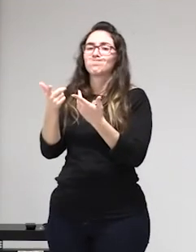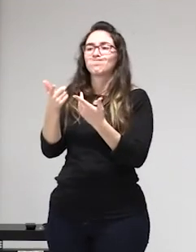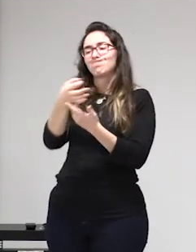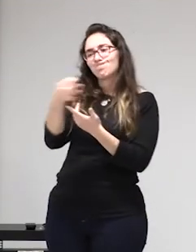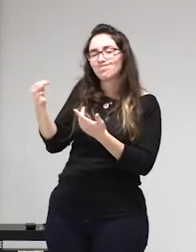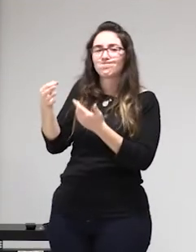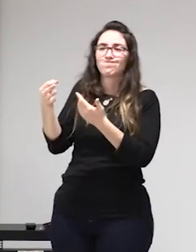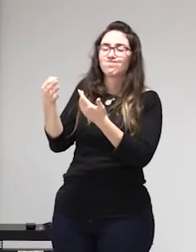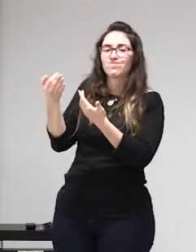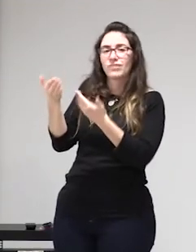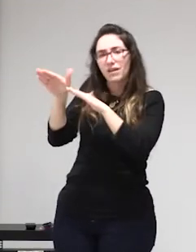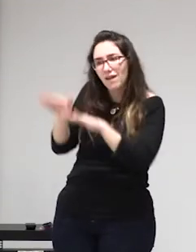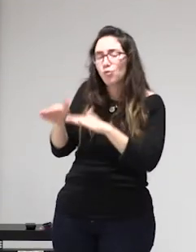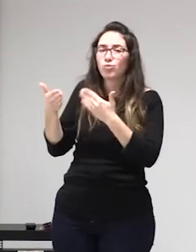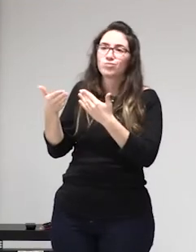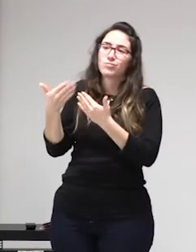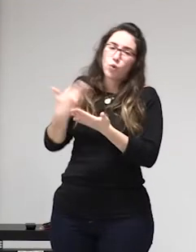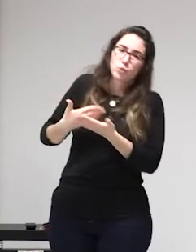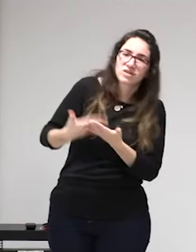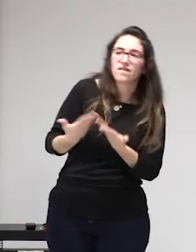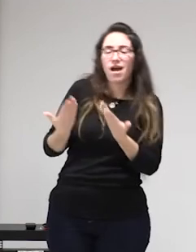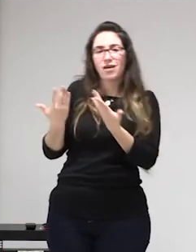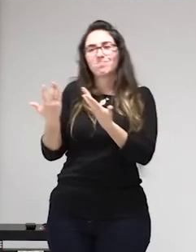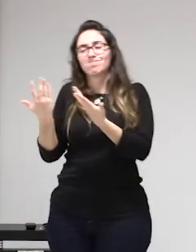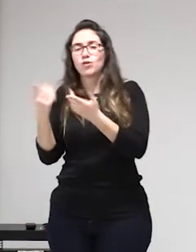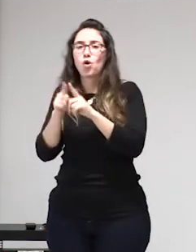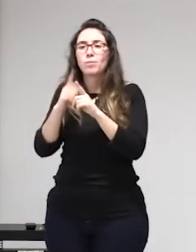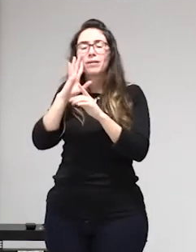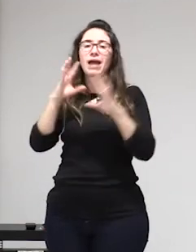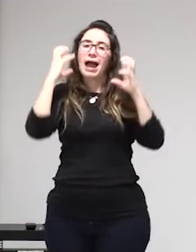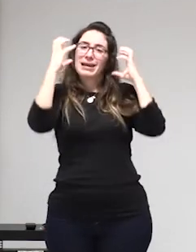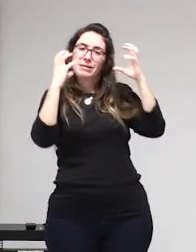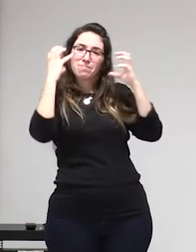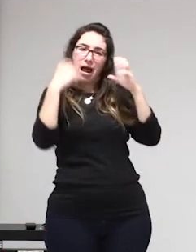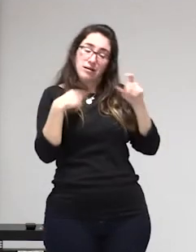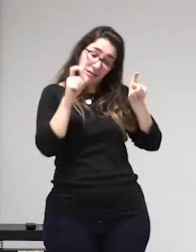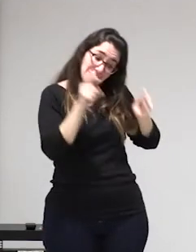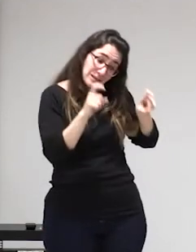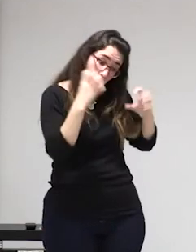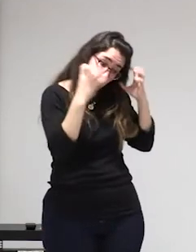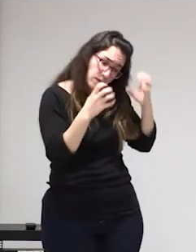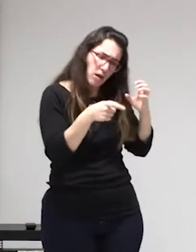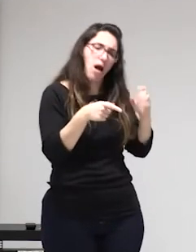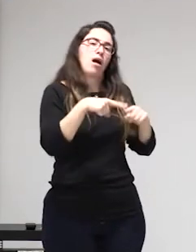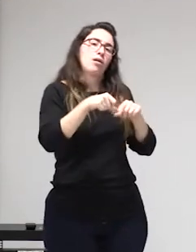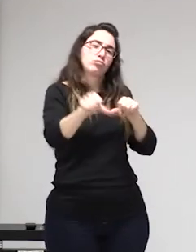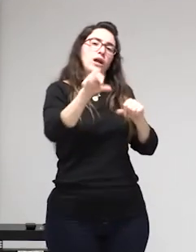pues obviamente no es correcto de acuerdo que una persona venga a contratar un servicio sexual